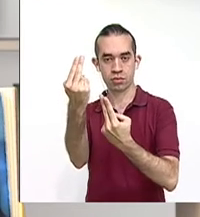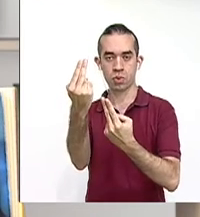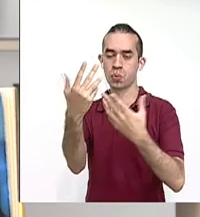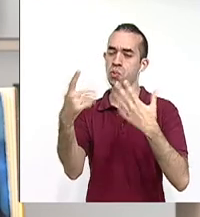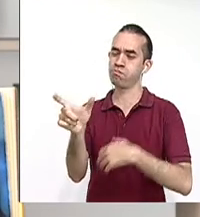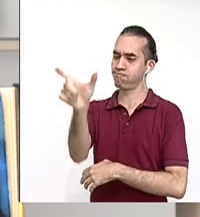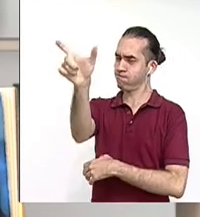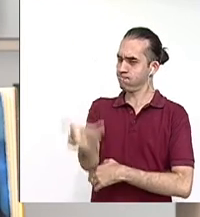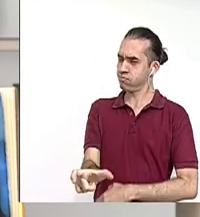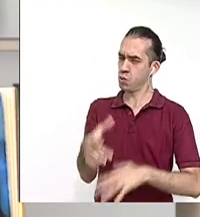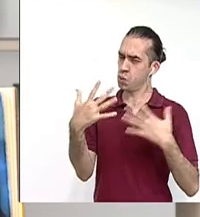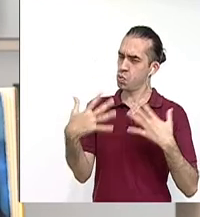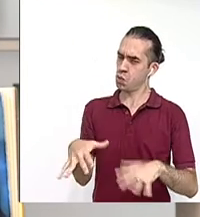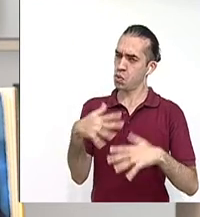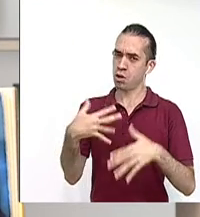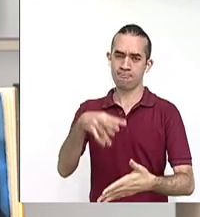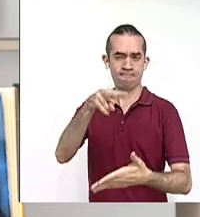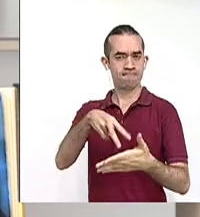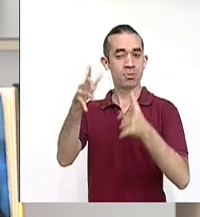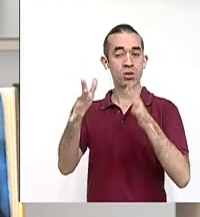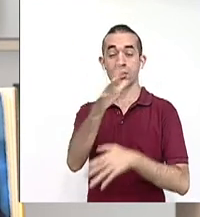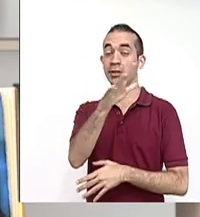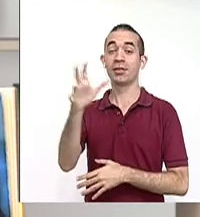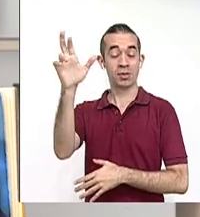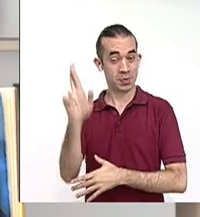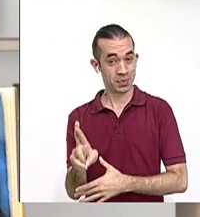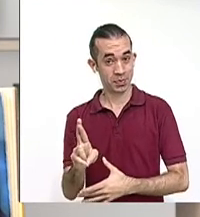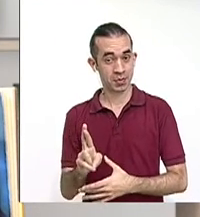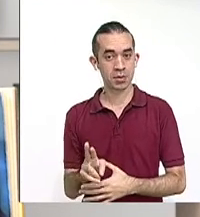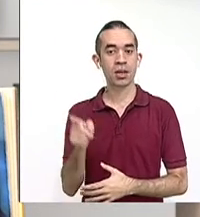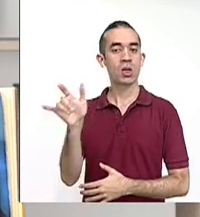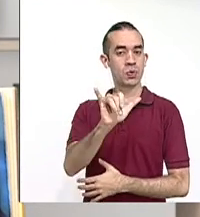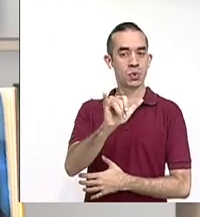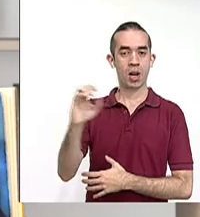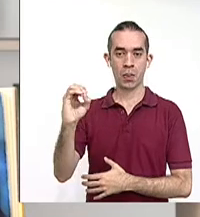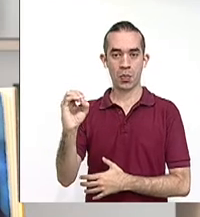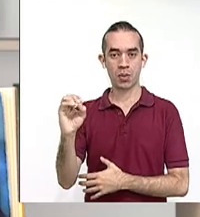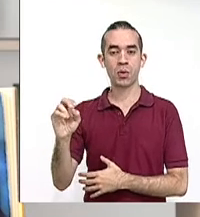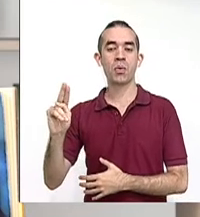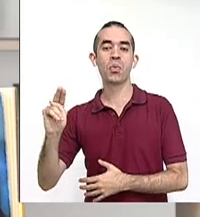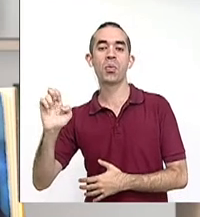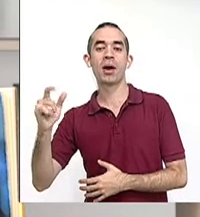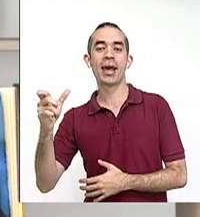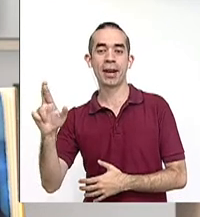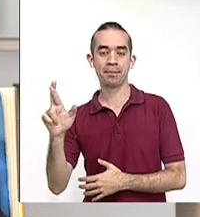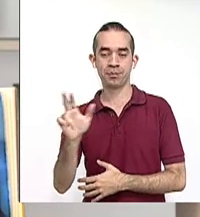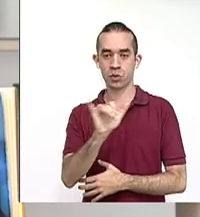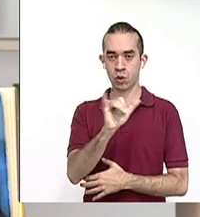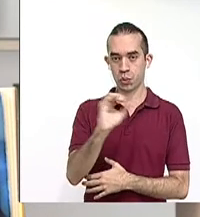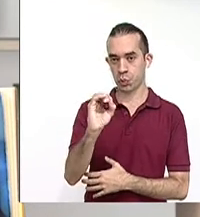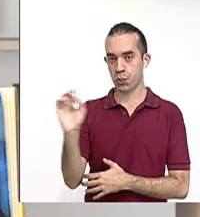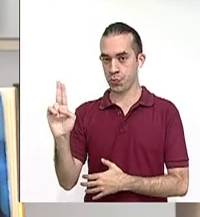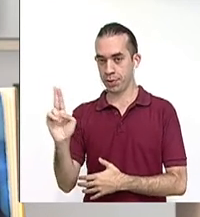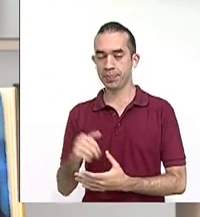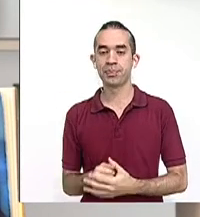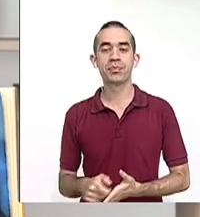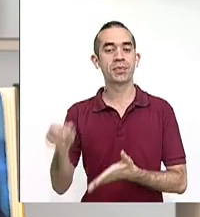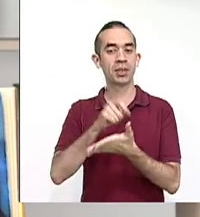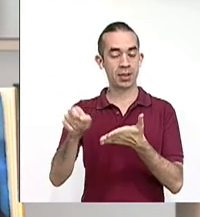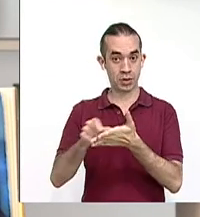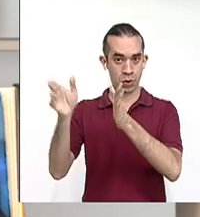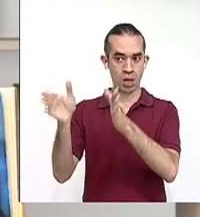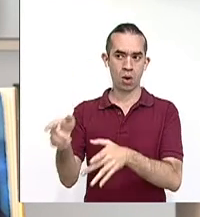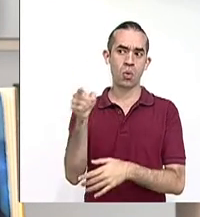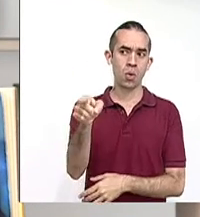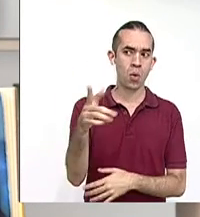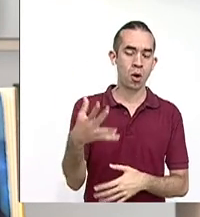más representativas de la literatura costavicense, Yolanda Auriemuno Unger. Una escritora que para muchos críticos